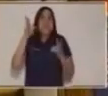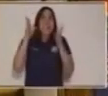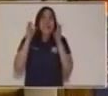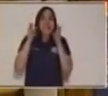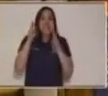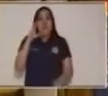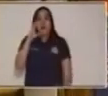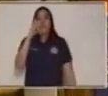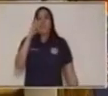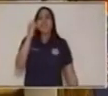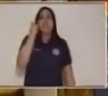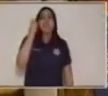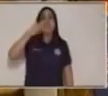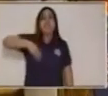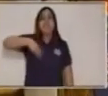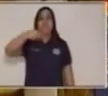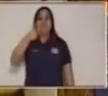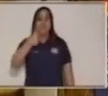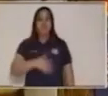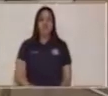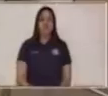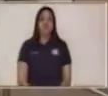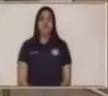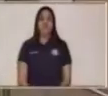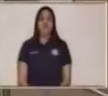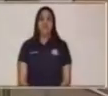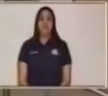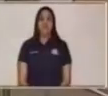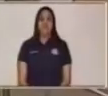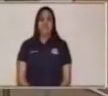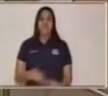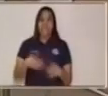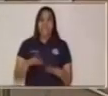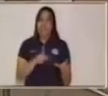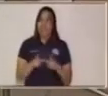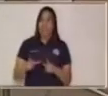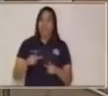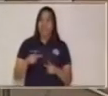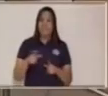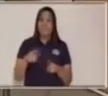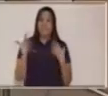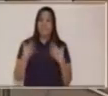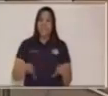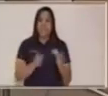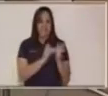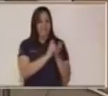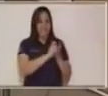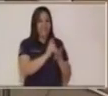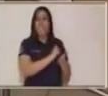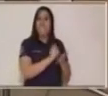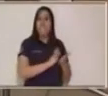tema clima. En sus marcas, listos, ¡fuera!